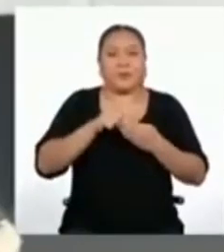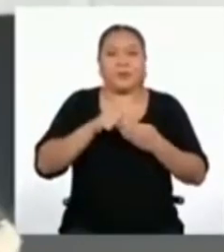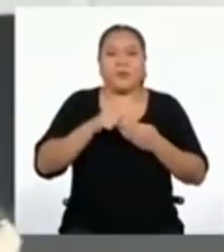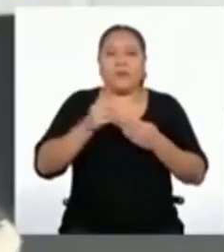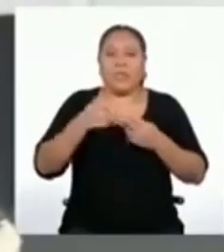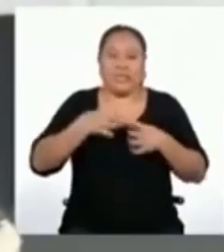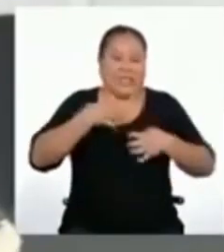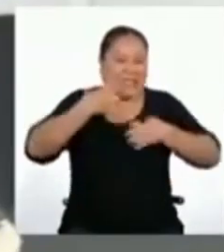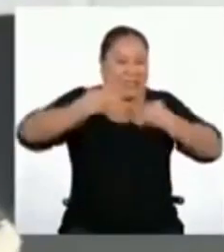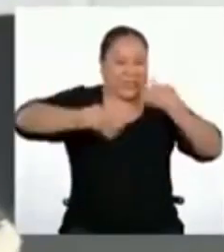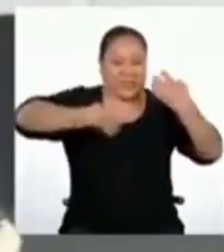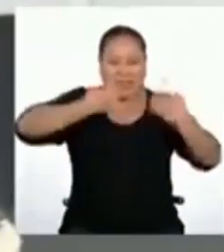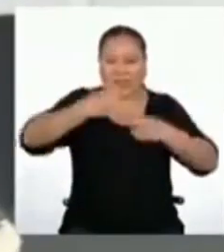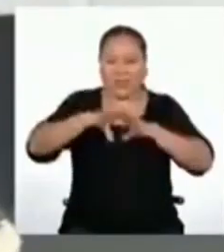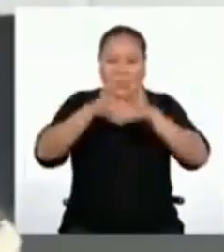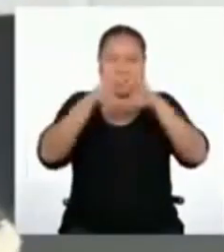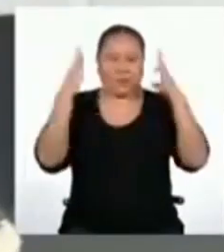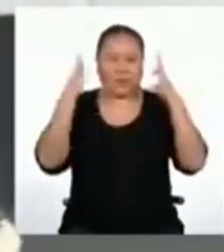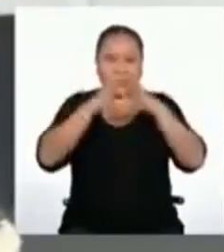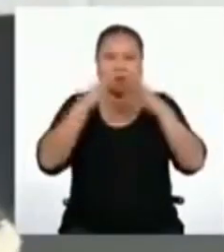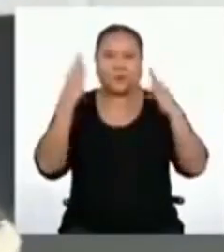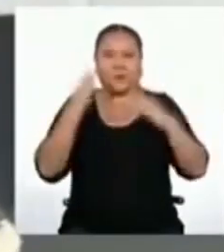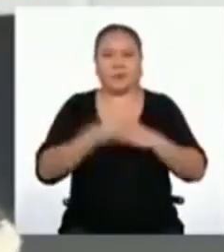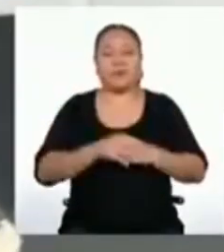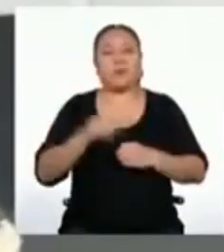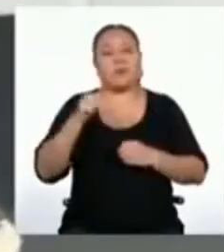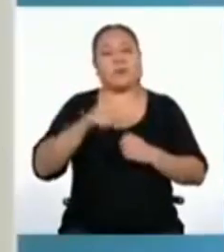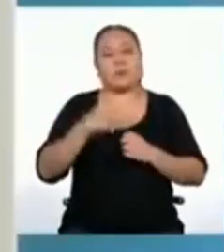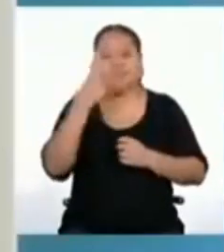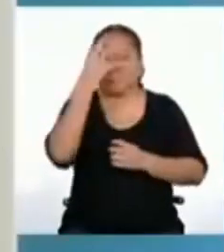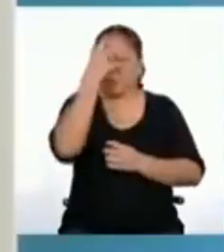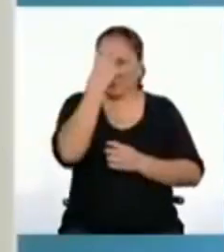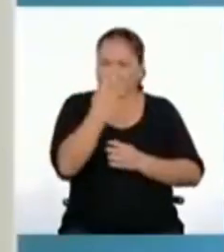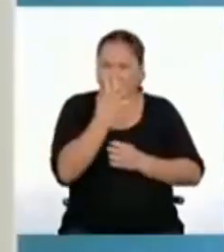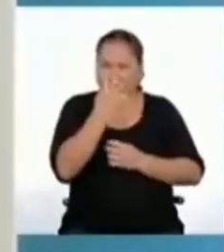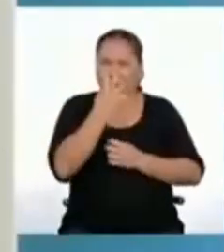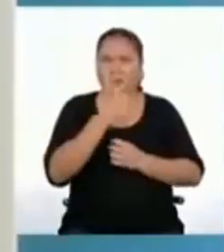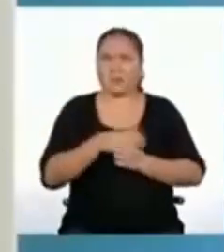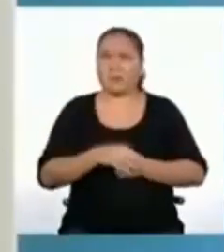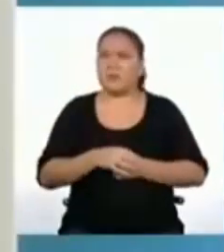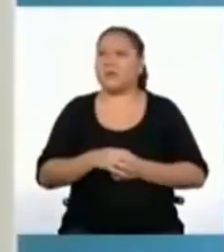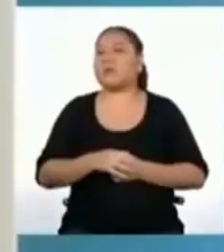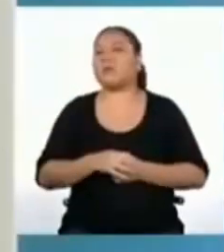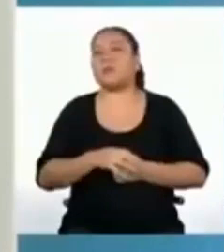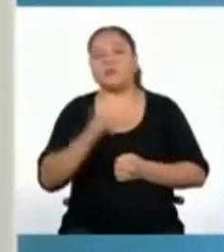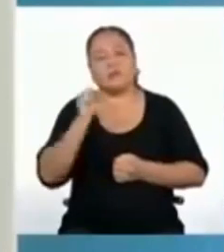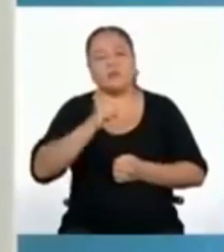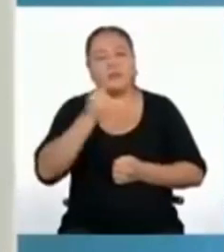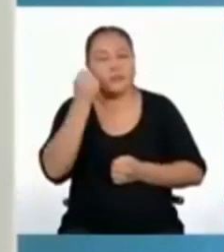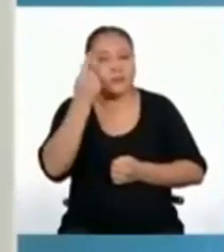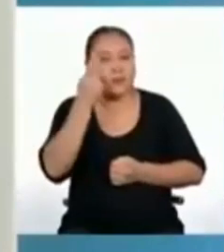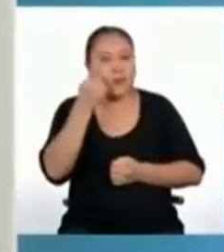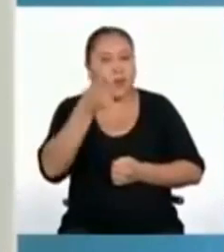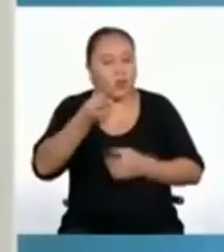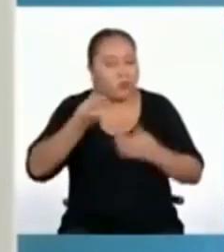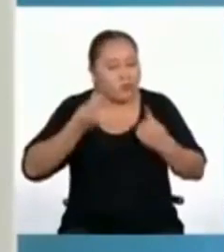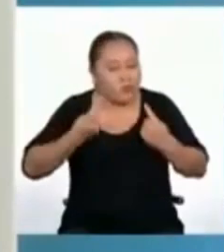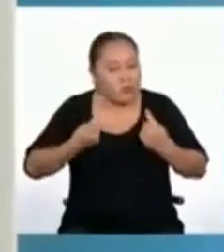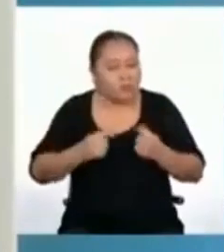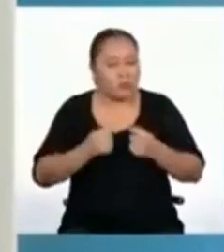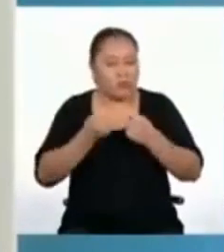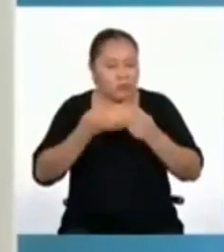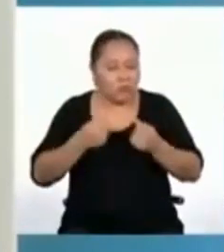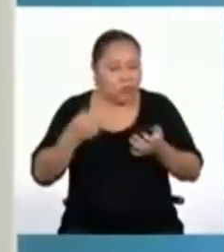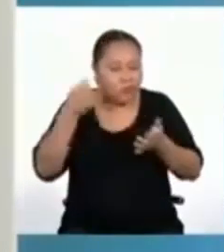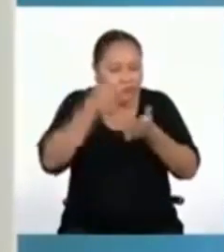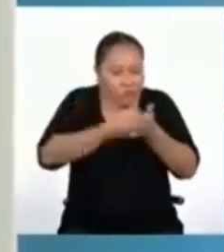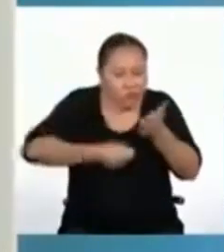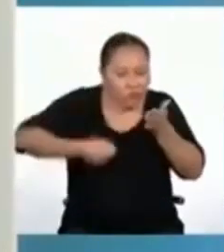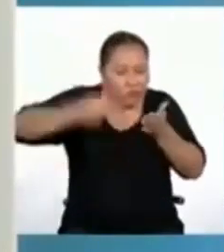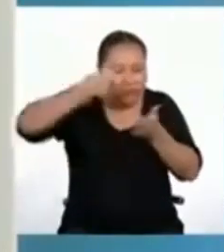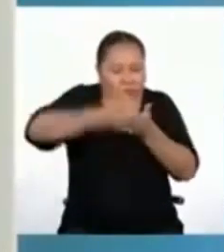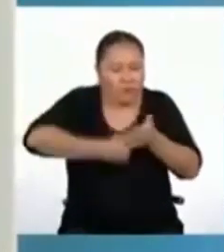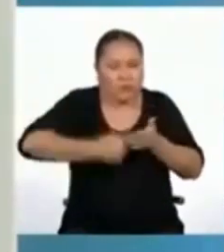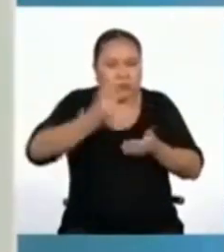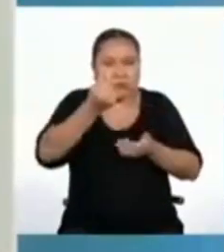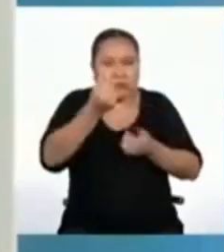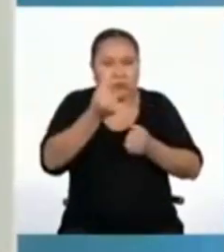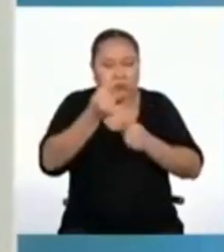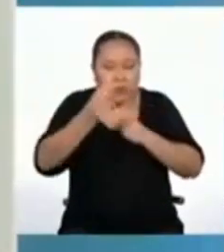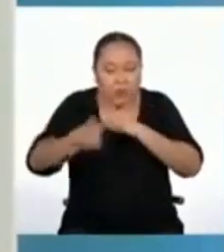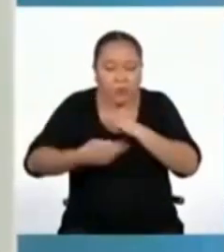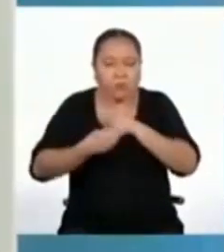todas las redes sociales. Estaba muy molesta. Claro. Tú te has esforzado mucho para obtener el dinero,